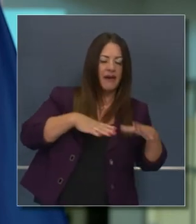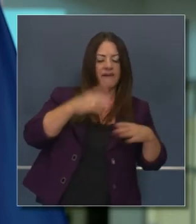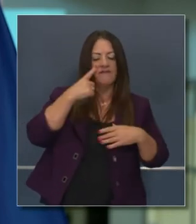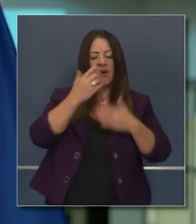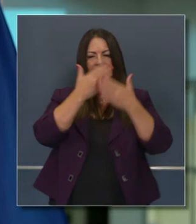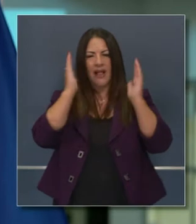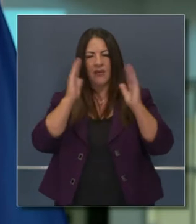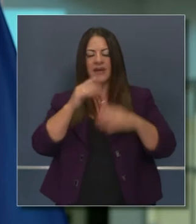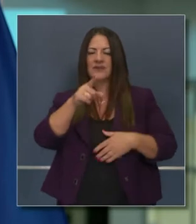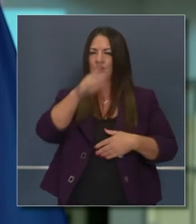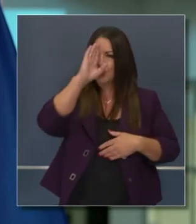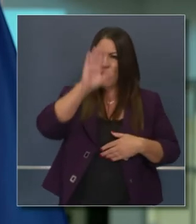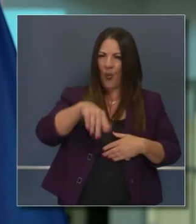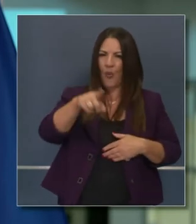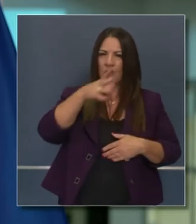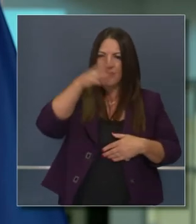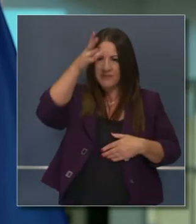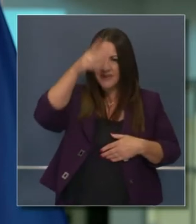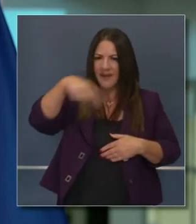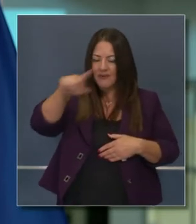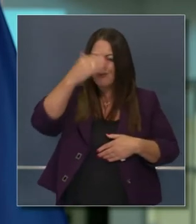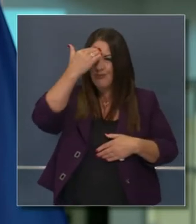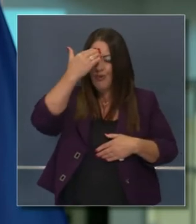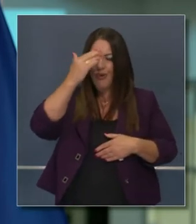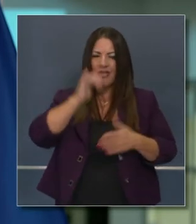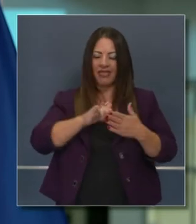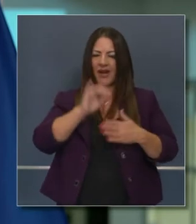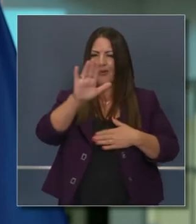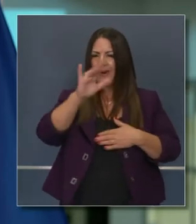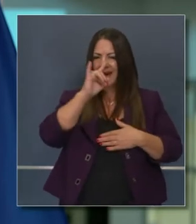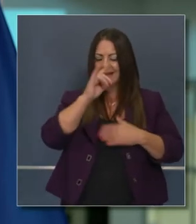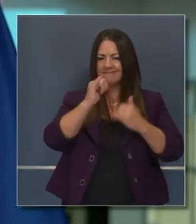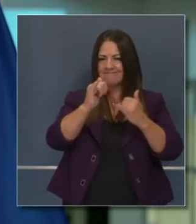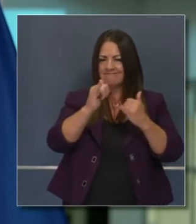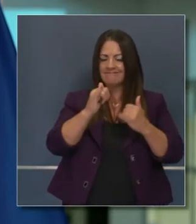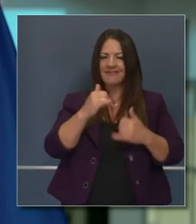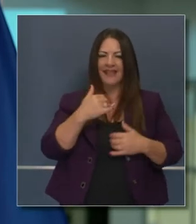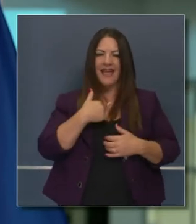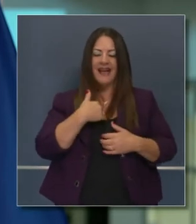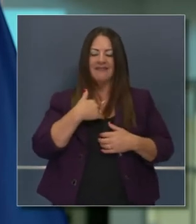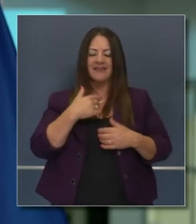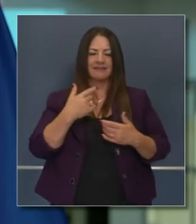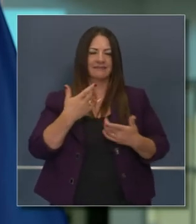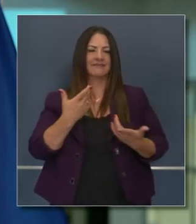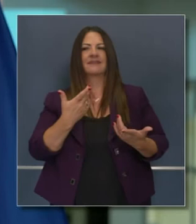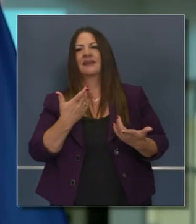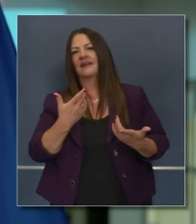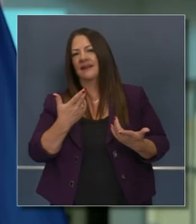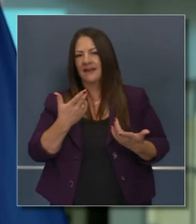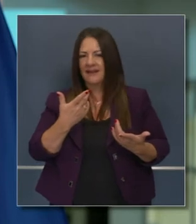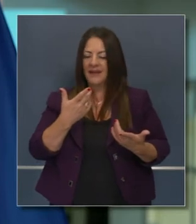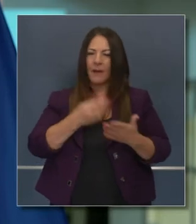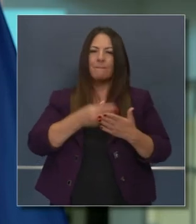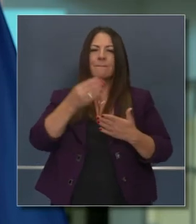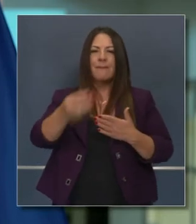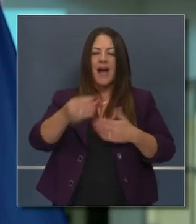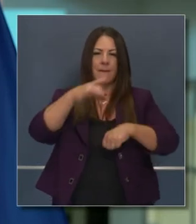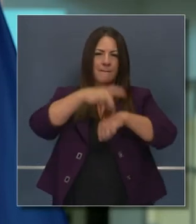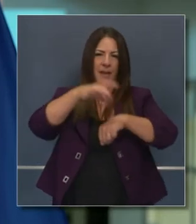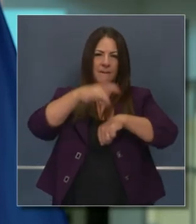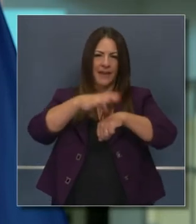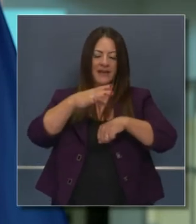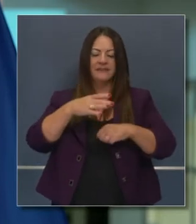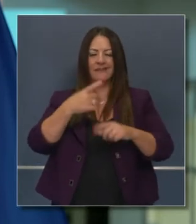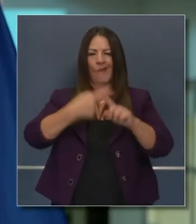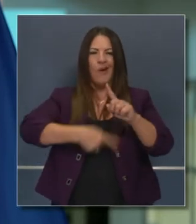cualquiera que sea padre ya conoce esa práctica de los niños. Quieren sus calabazas un mes y medio antes